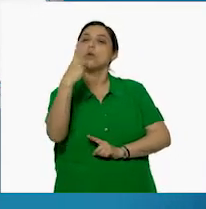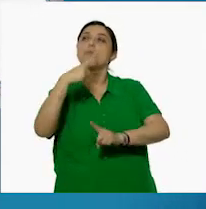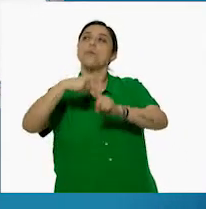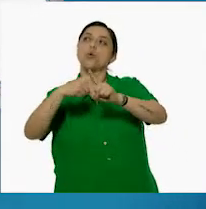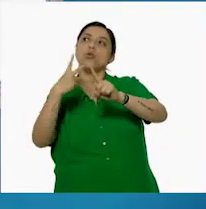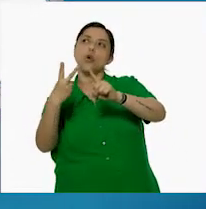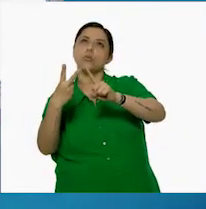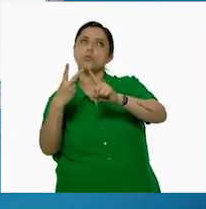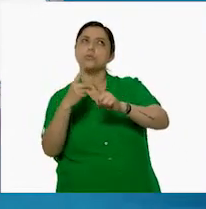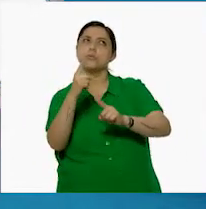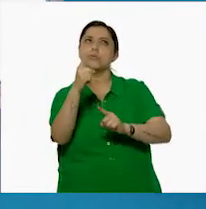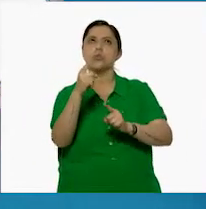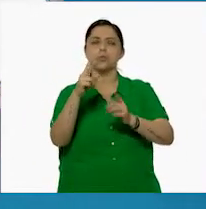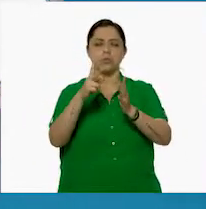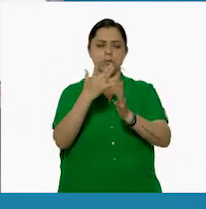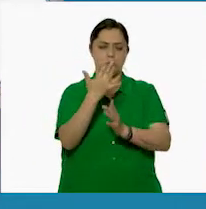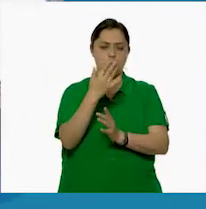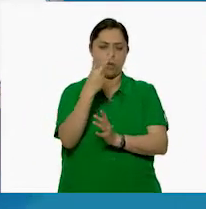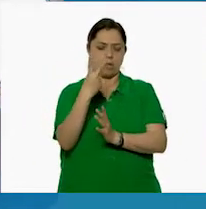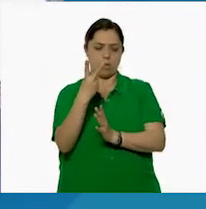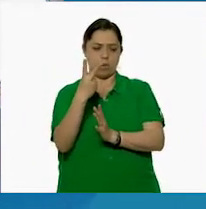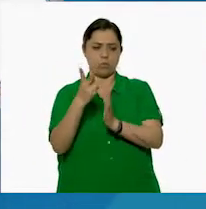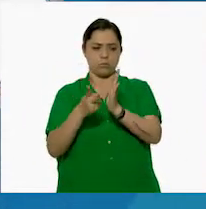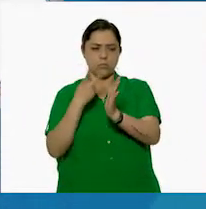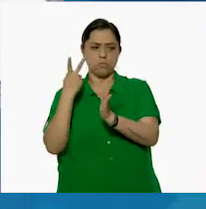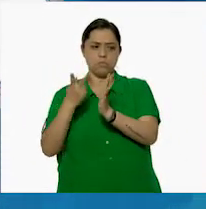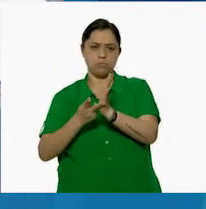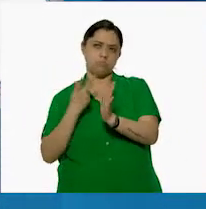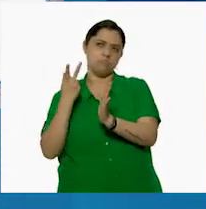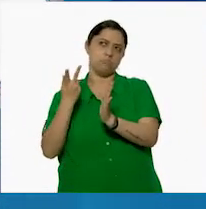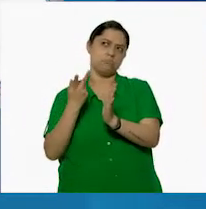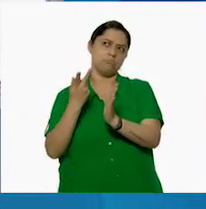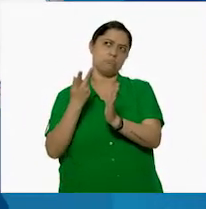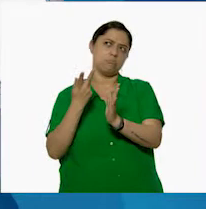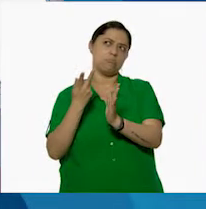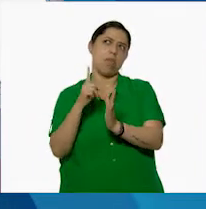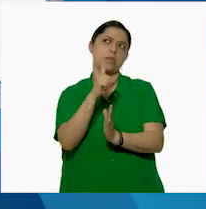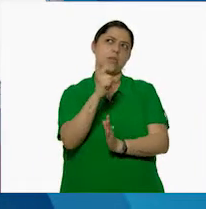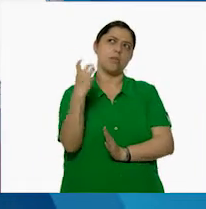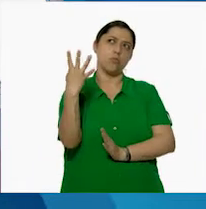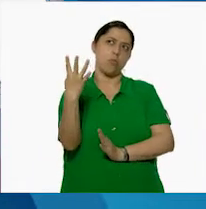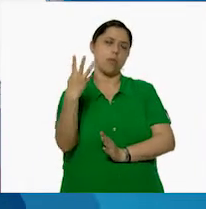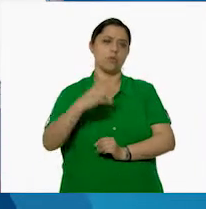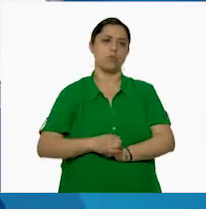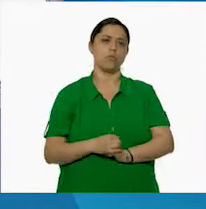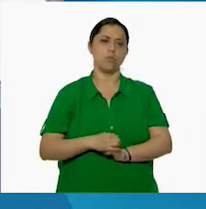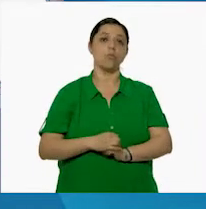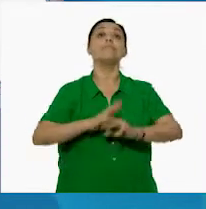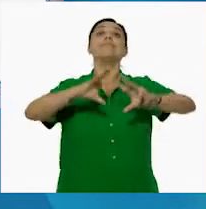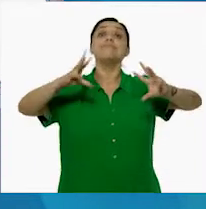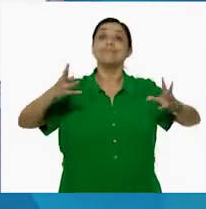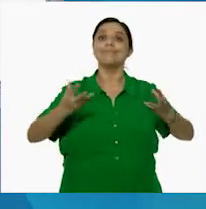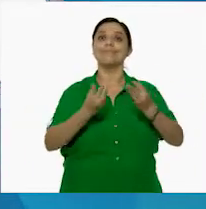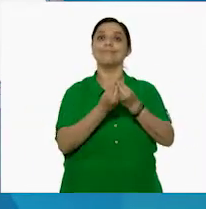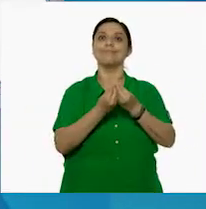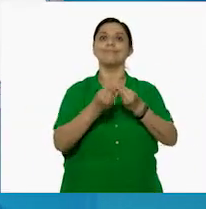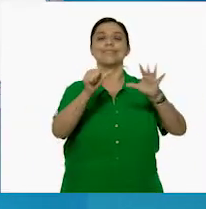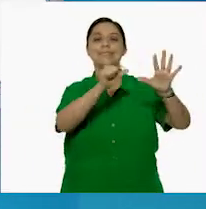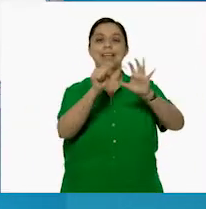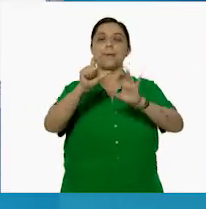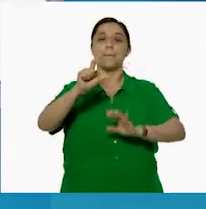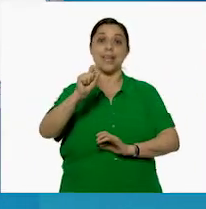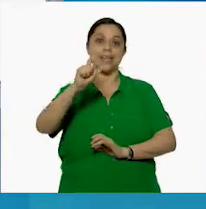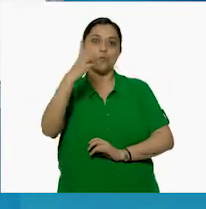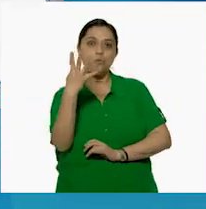Pues dos veces el 52... 104. Ahora la suma. ¡624!